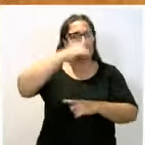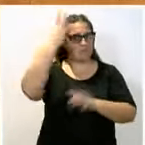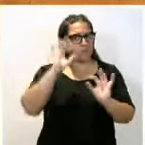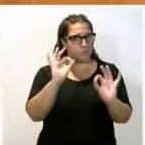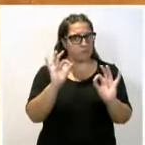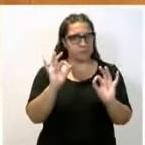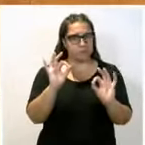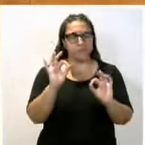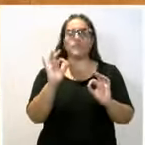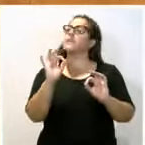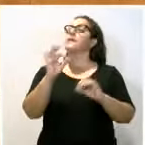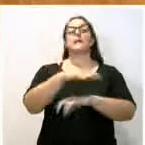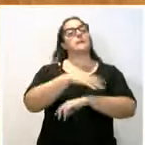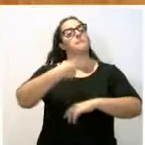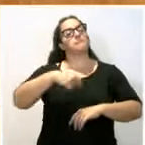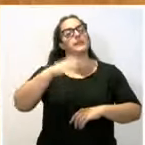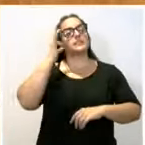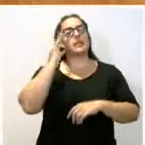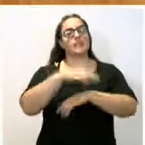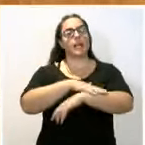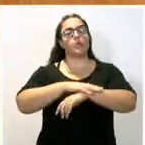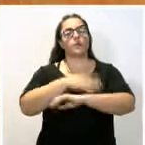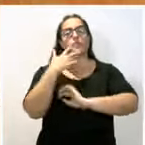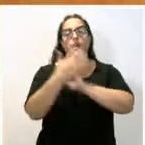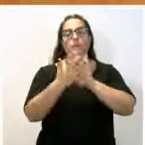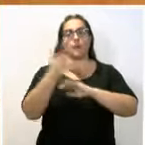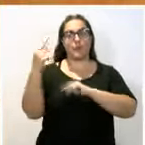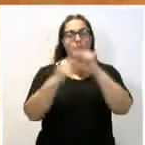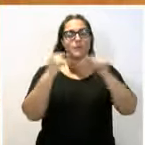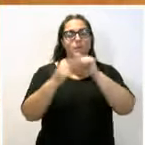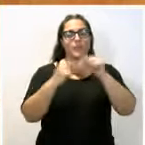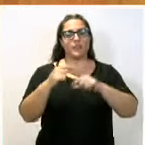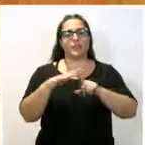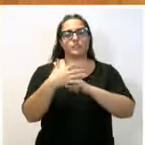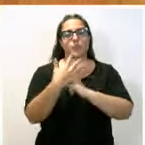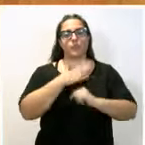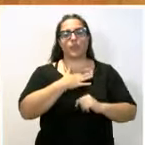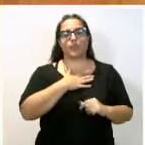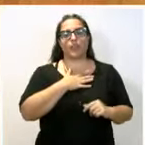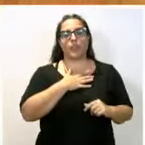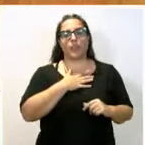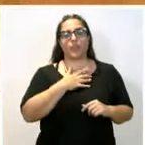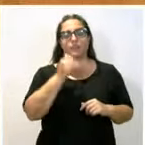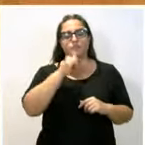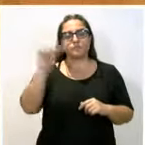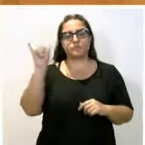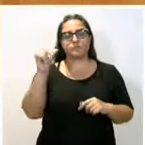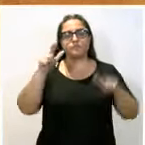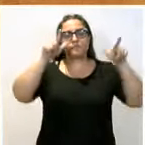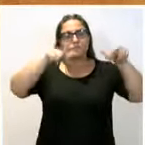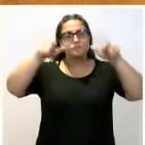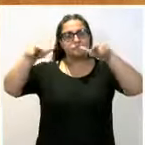la presidenta del Gobierno en el debate sobre el estado de la región la colocación de placas fotovoltaicas en el ámbito